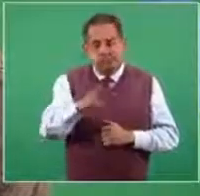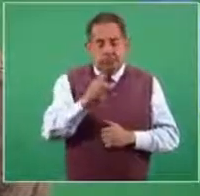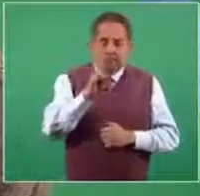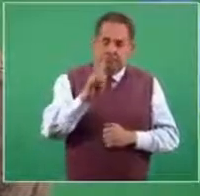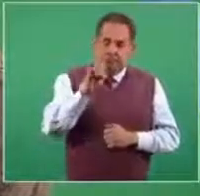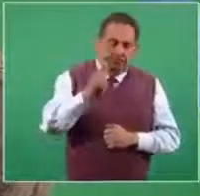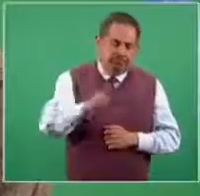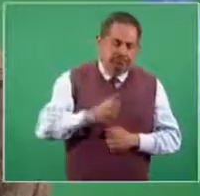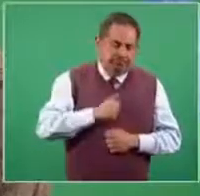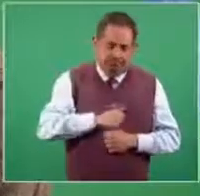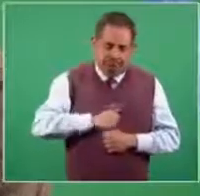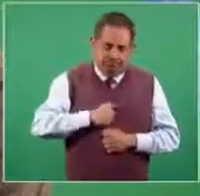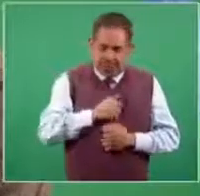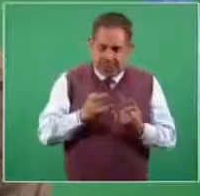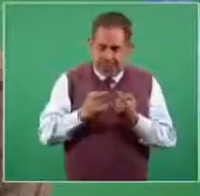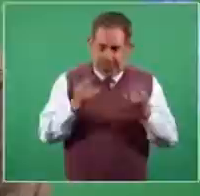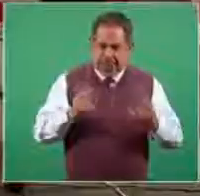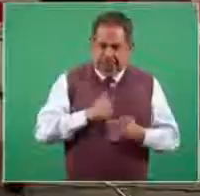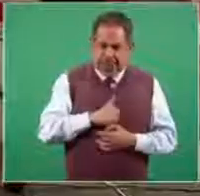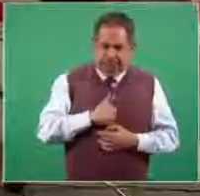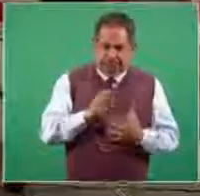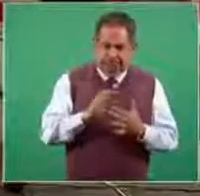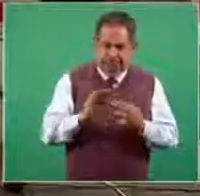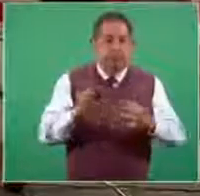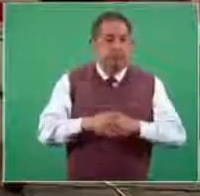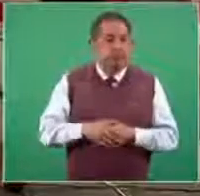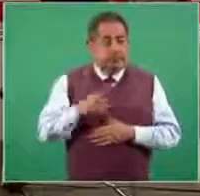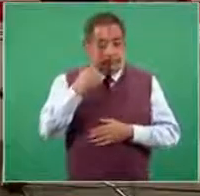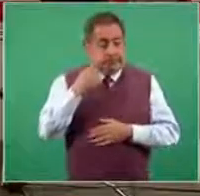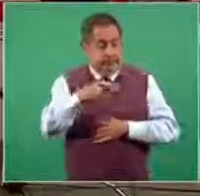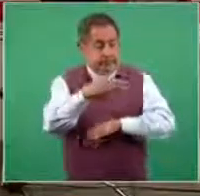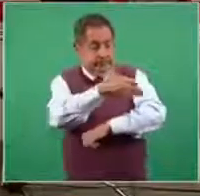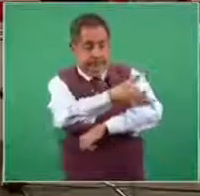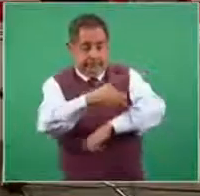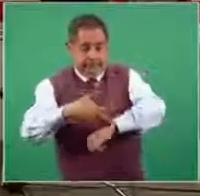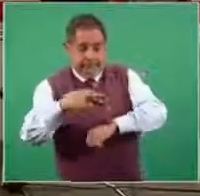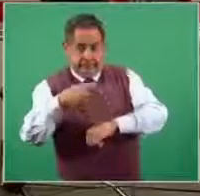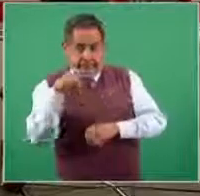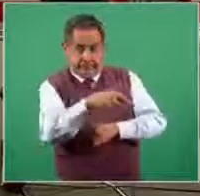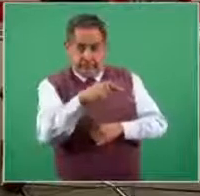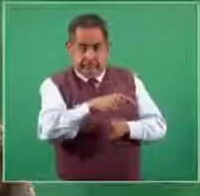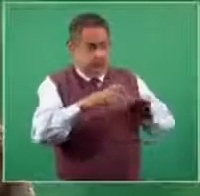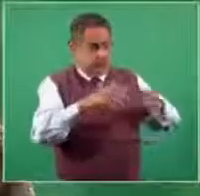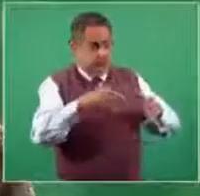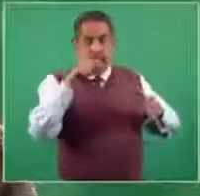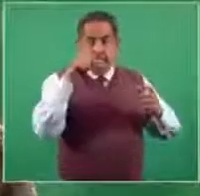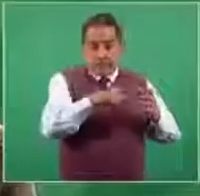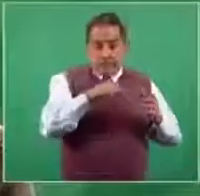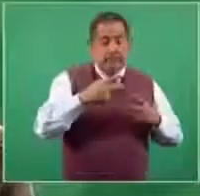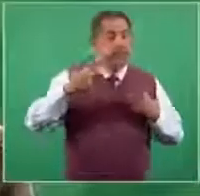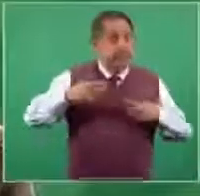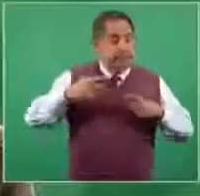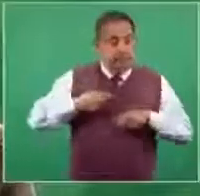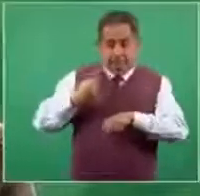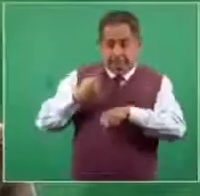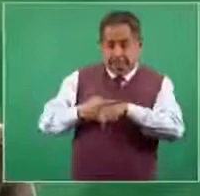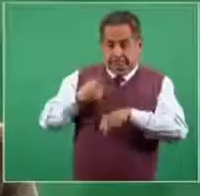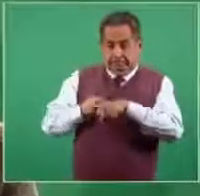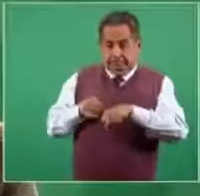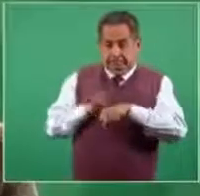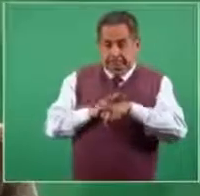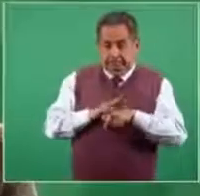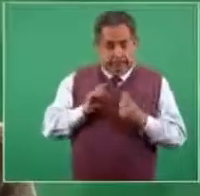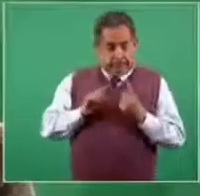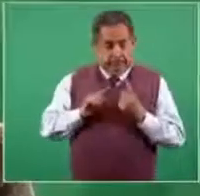lamentable, como son muchos, de una familia en donde la persona enferma pasó